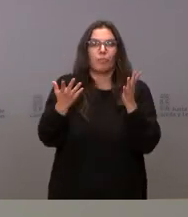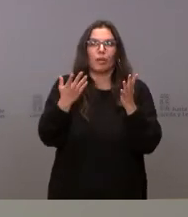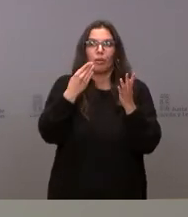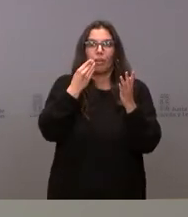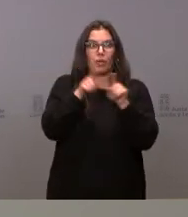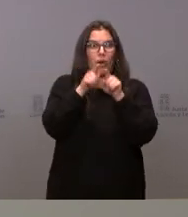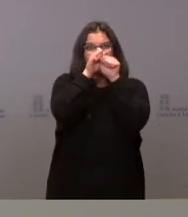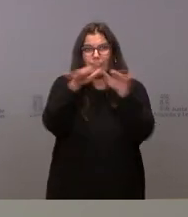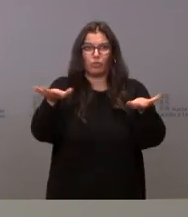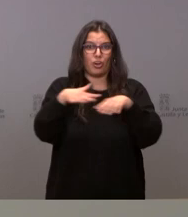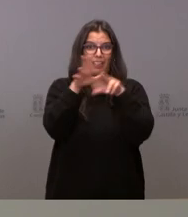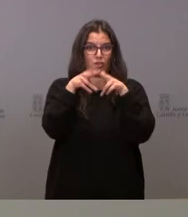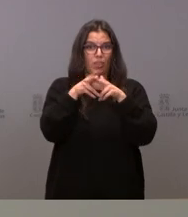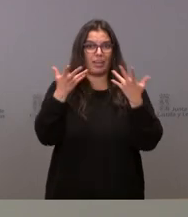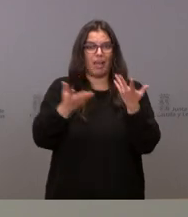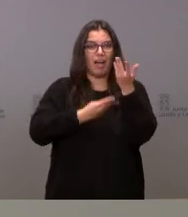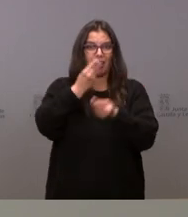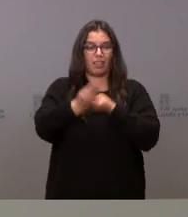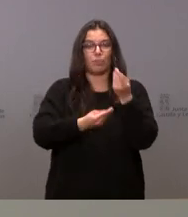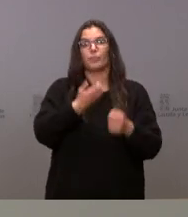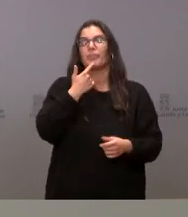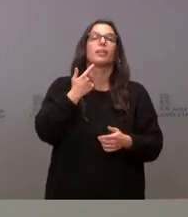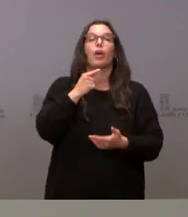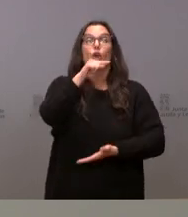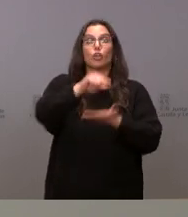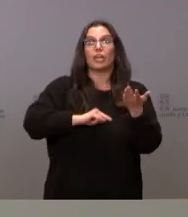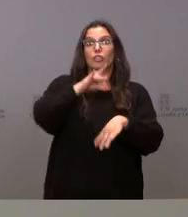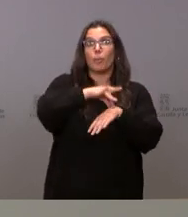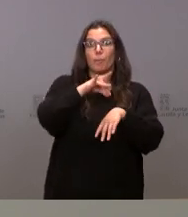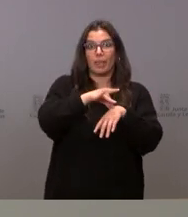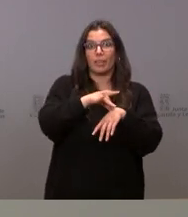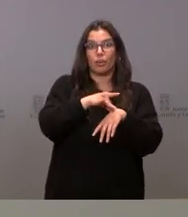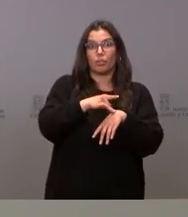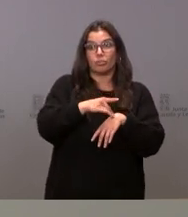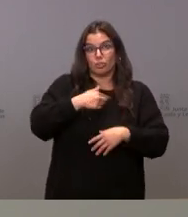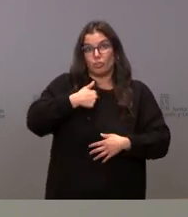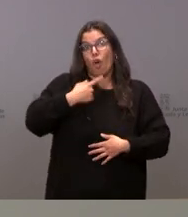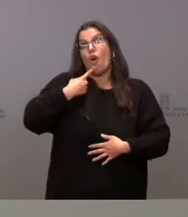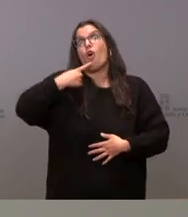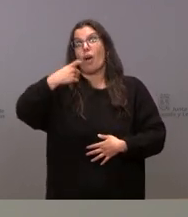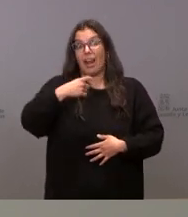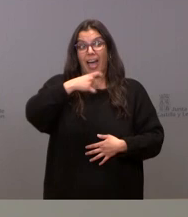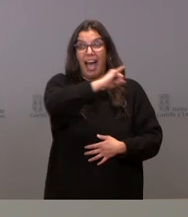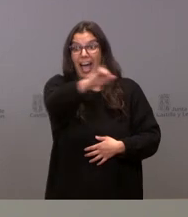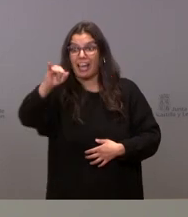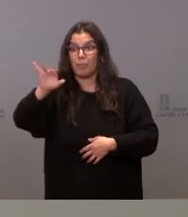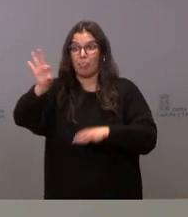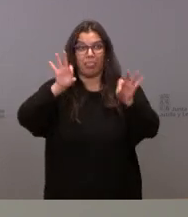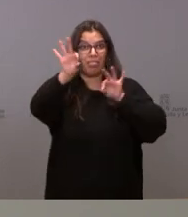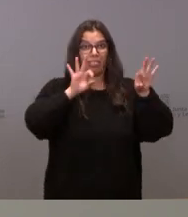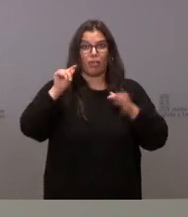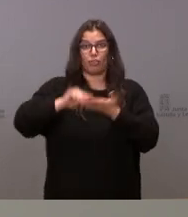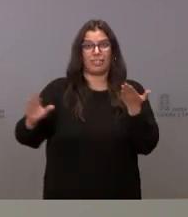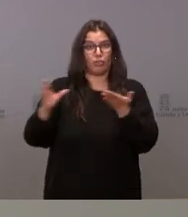llamamiento. Cuando se dice contrata médicos ya me gustaría a mí tenerles para contratarles porque lo que